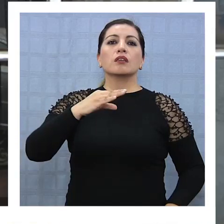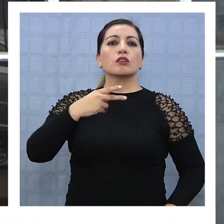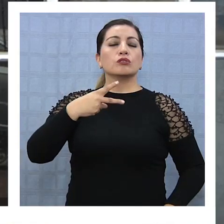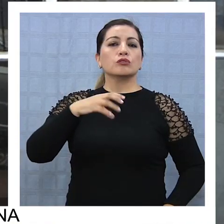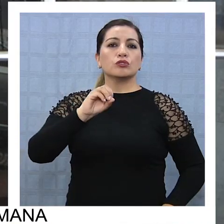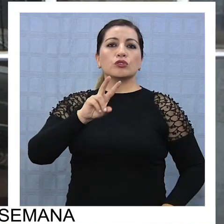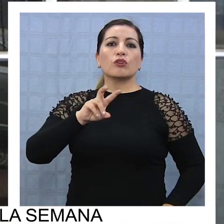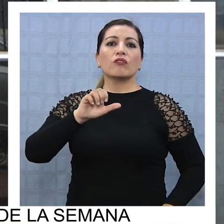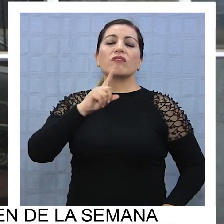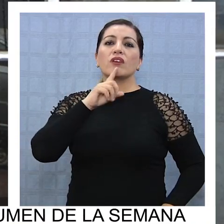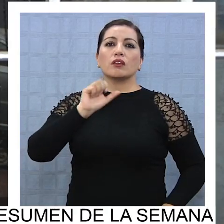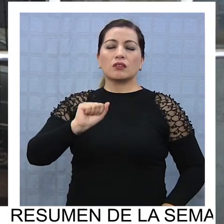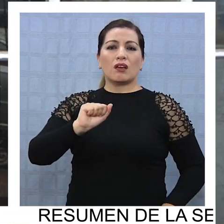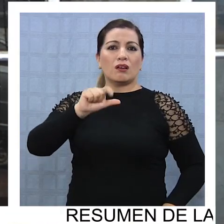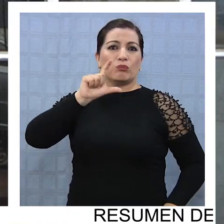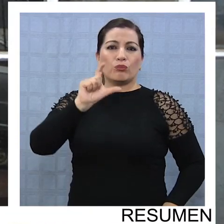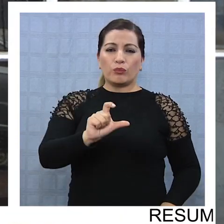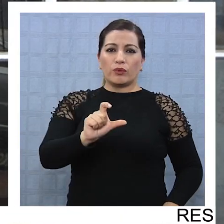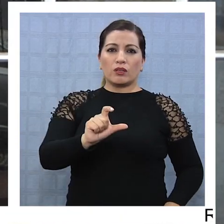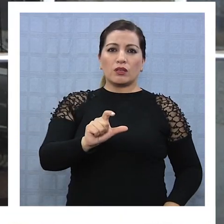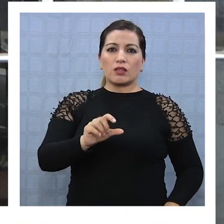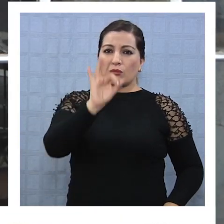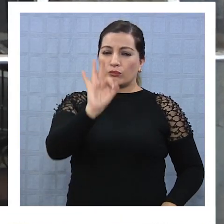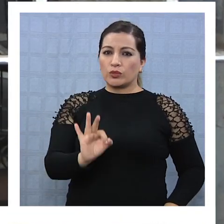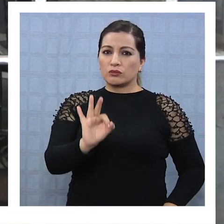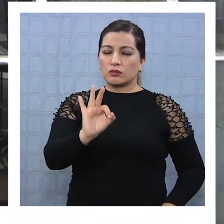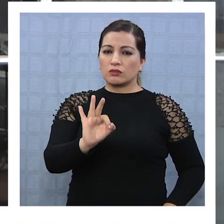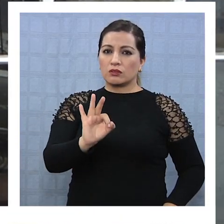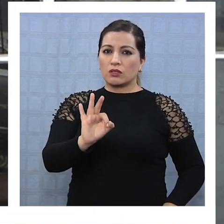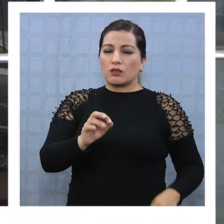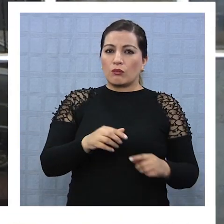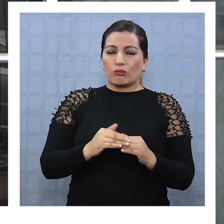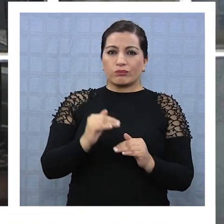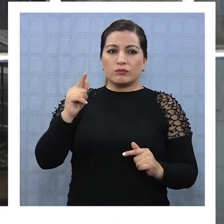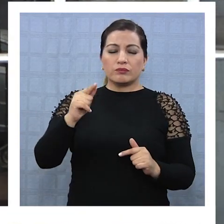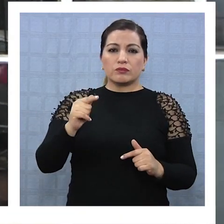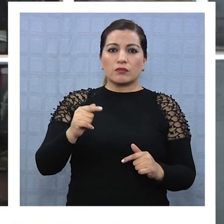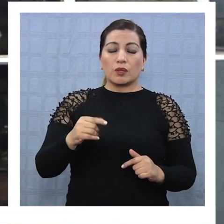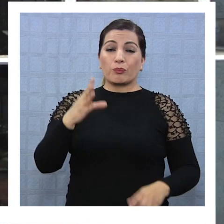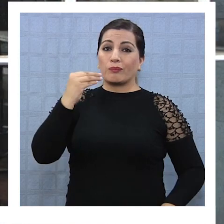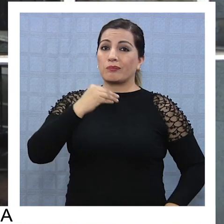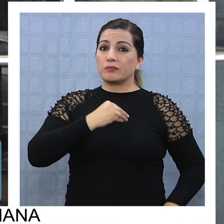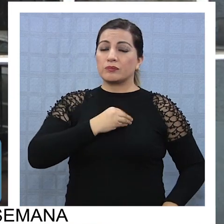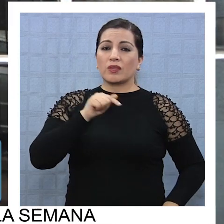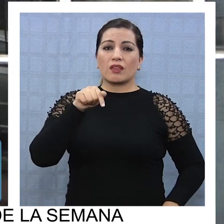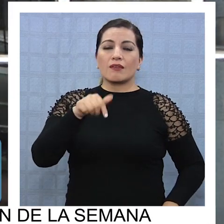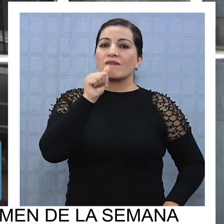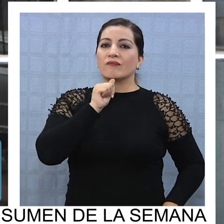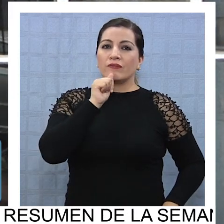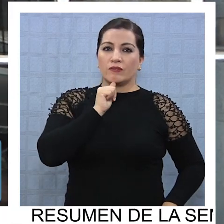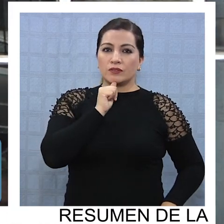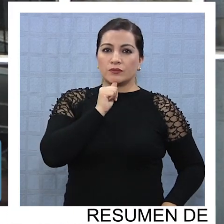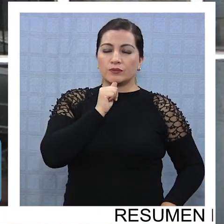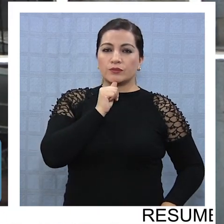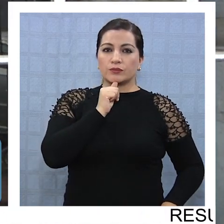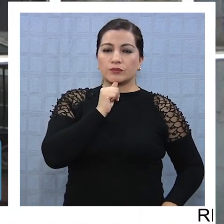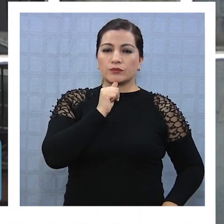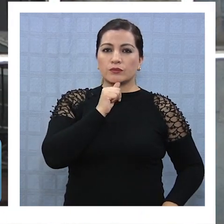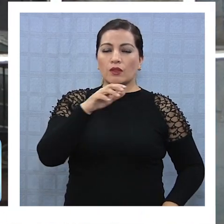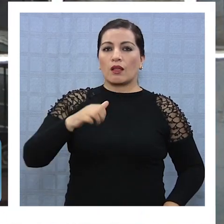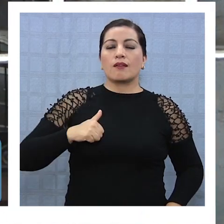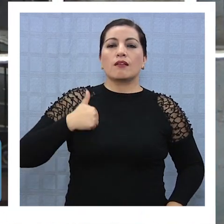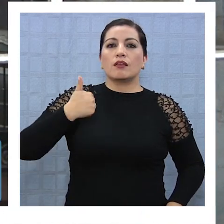Anchoveta está bajo talla, los índices de porcentaje son muy altos, pero lamentablemente aquí falta